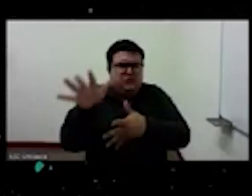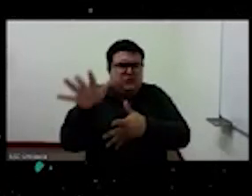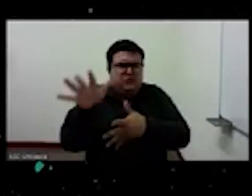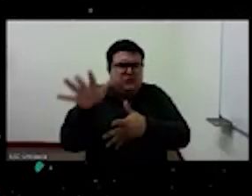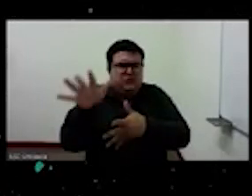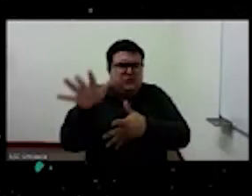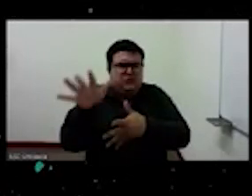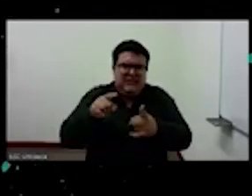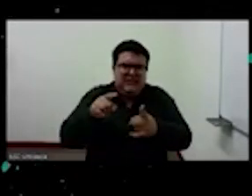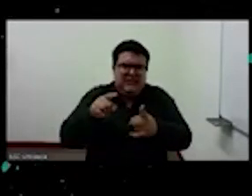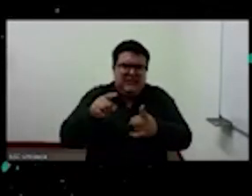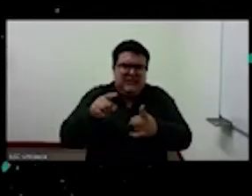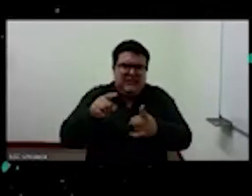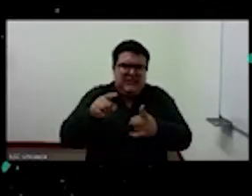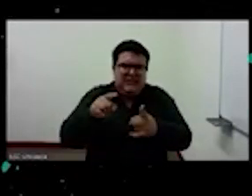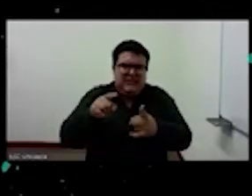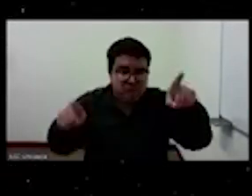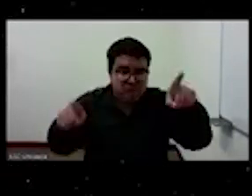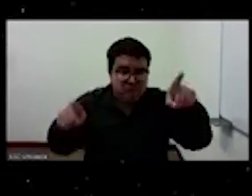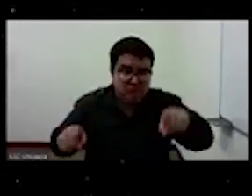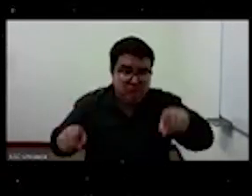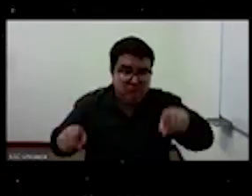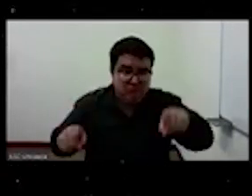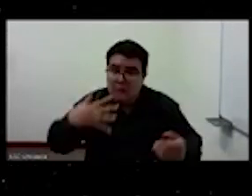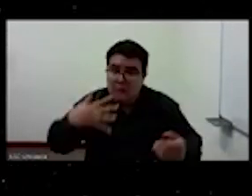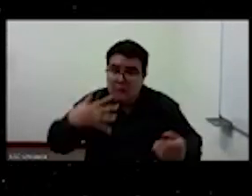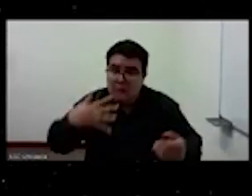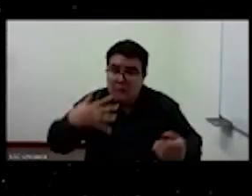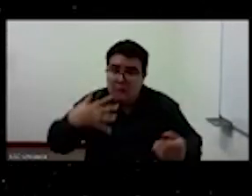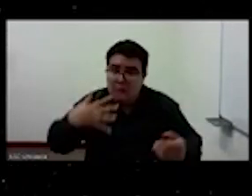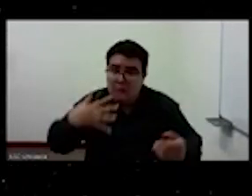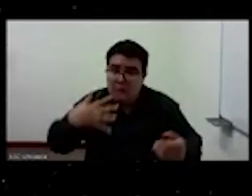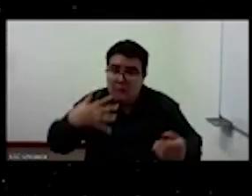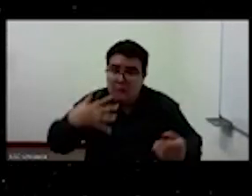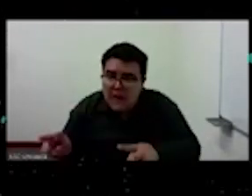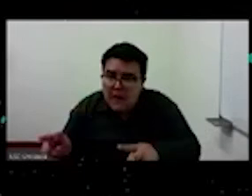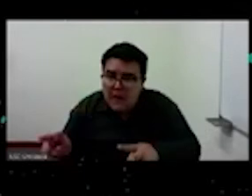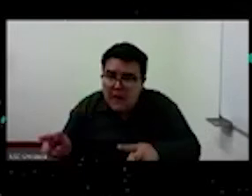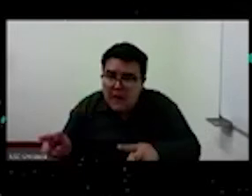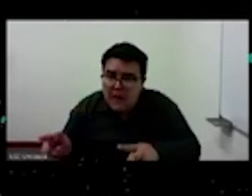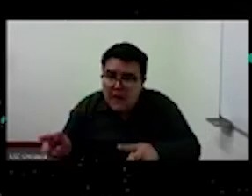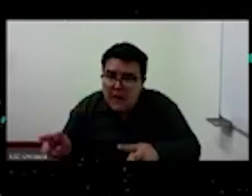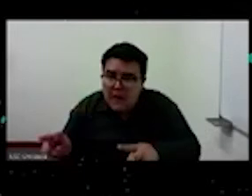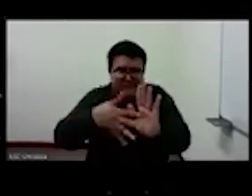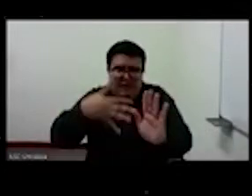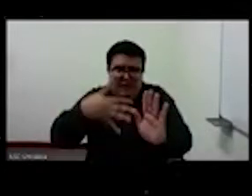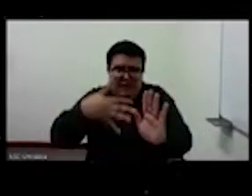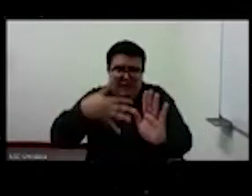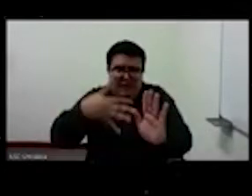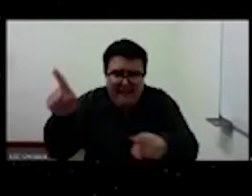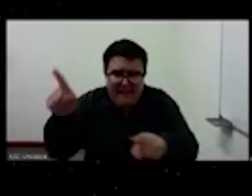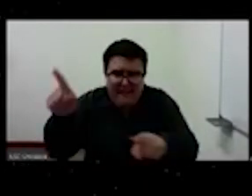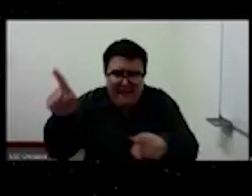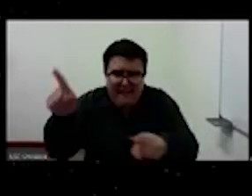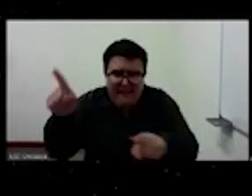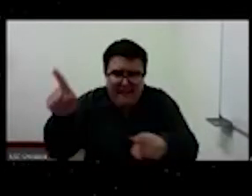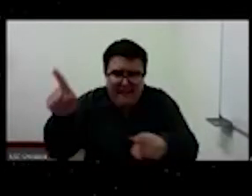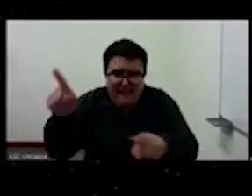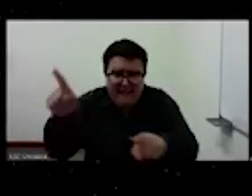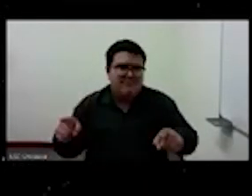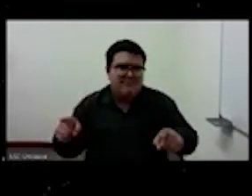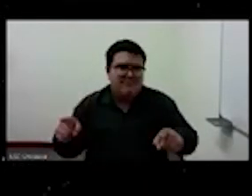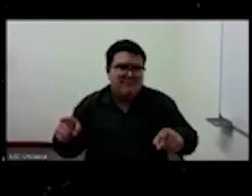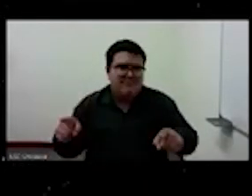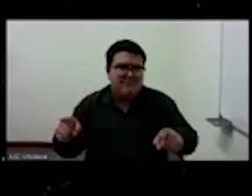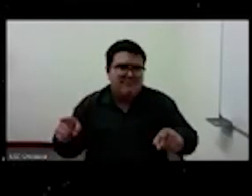que existe en el mundo no es algo natural real de objetivo el caos es la